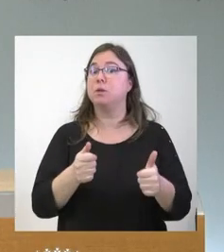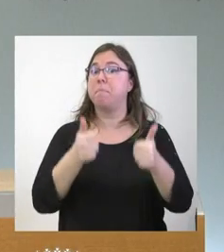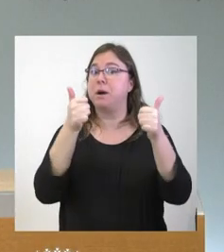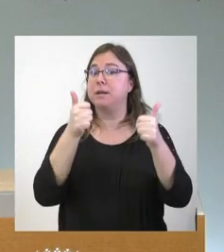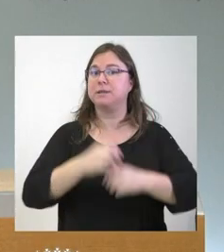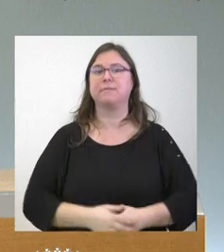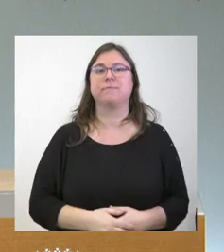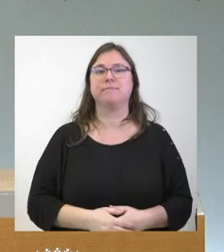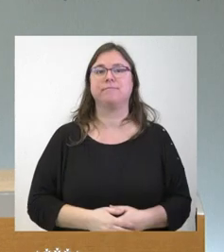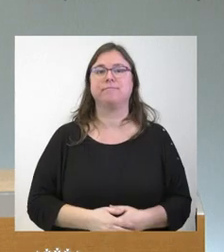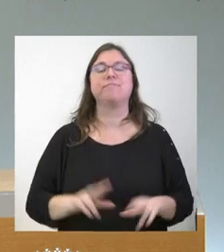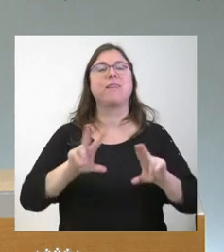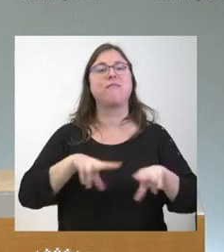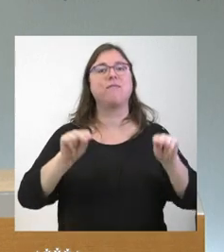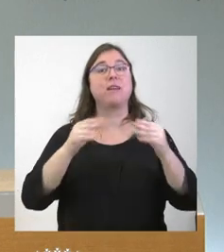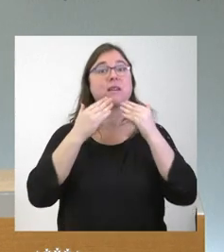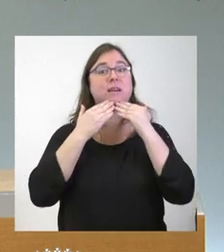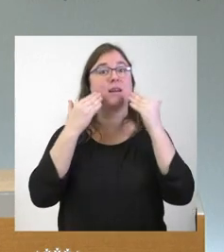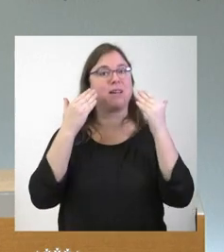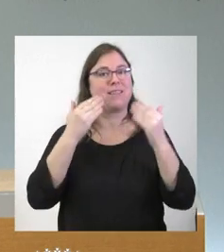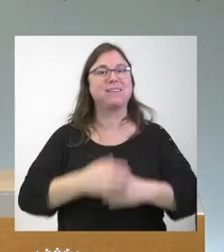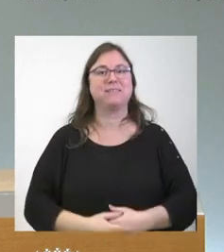Pues aquí terminamos. Gracias. Gracias.